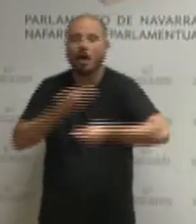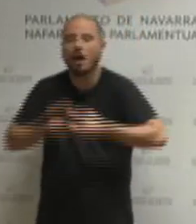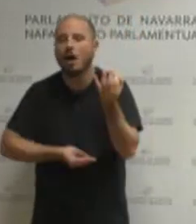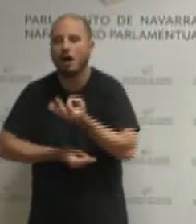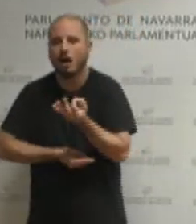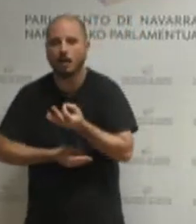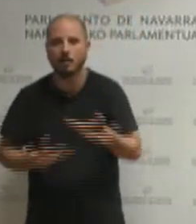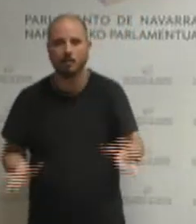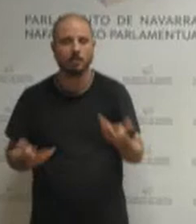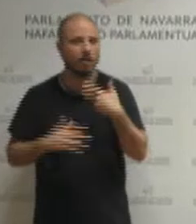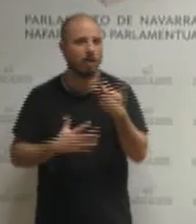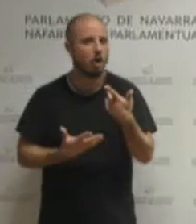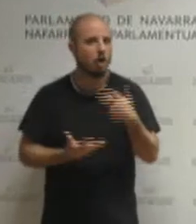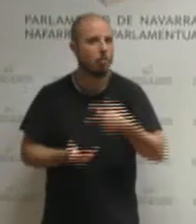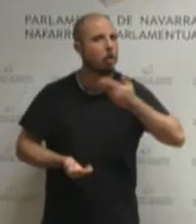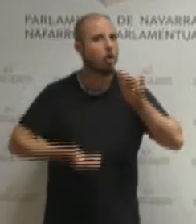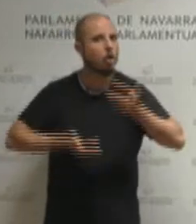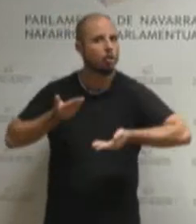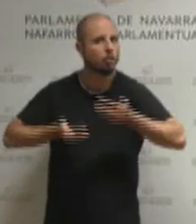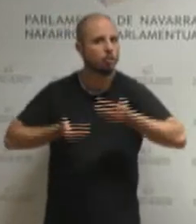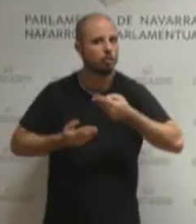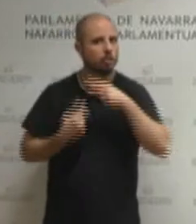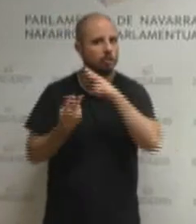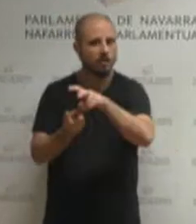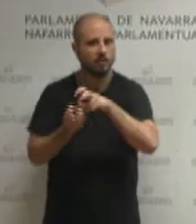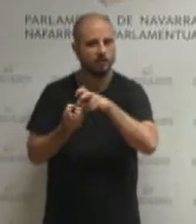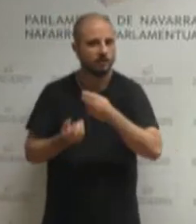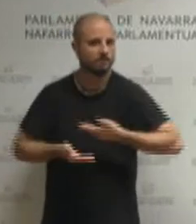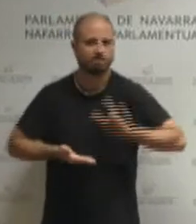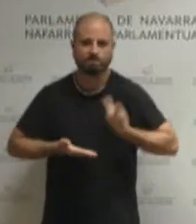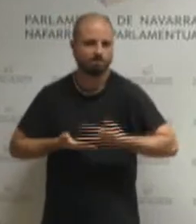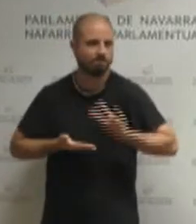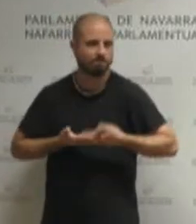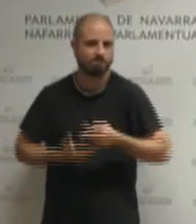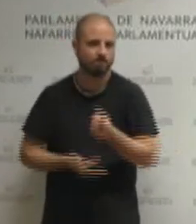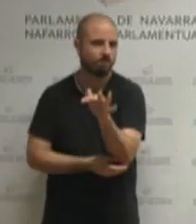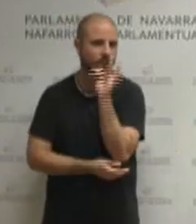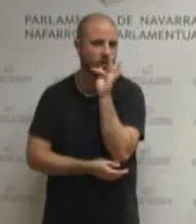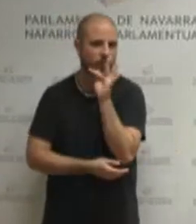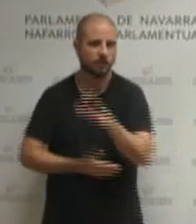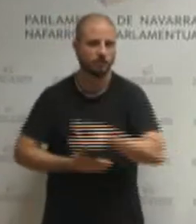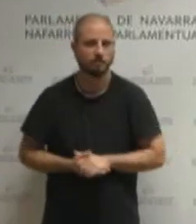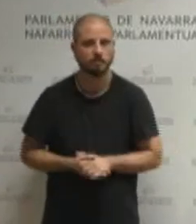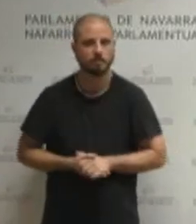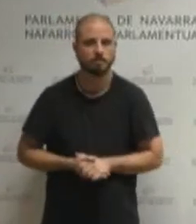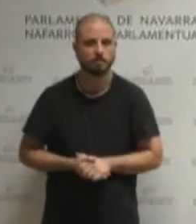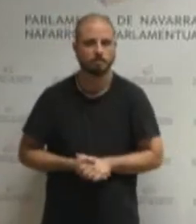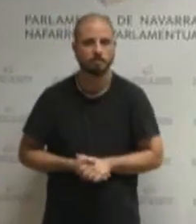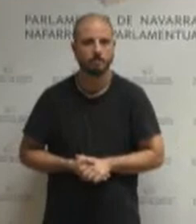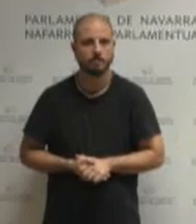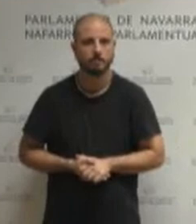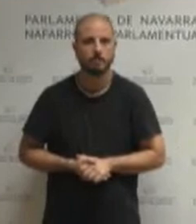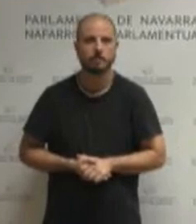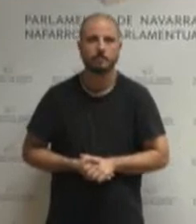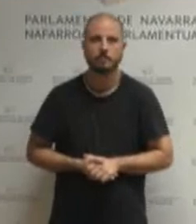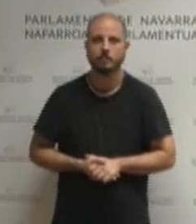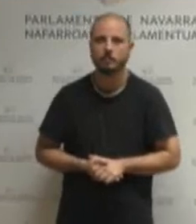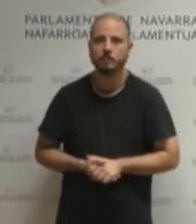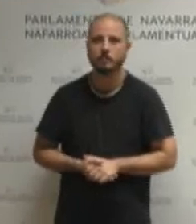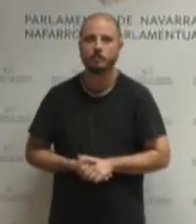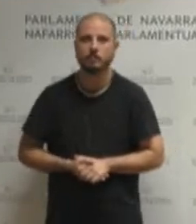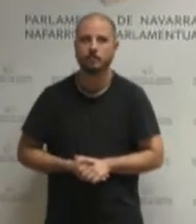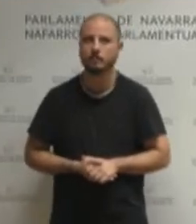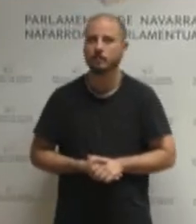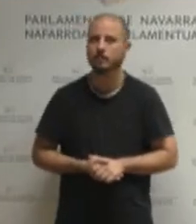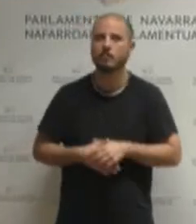verdadera justicia fiscal y eso lo tenemos que decir bueno Egüera político